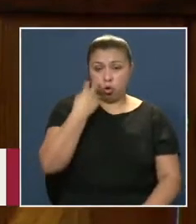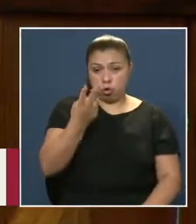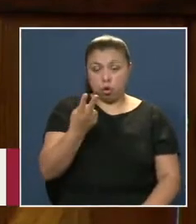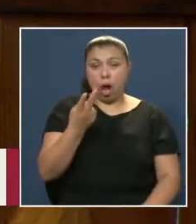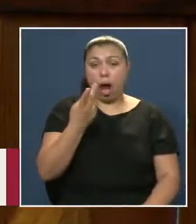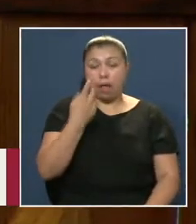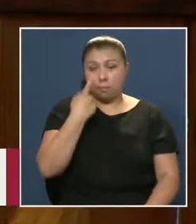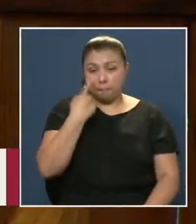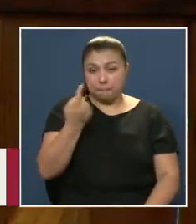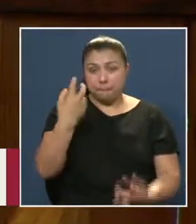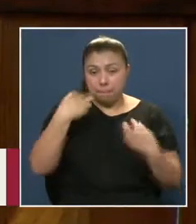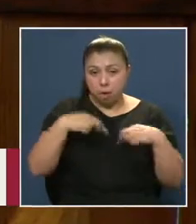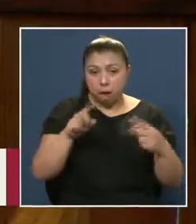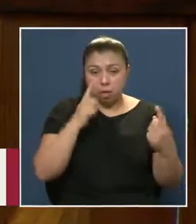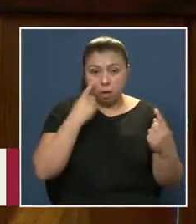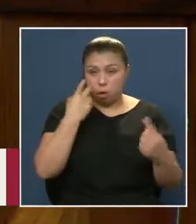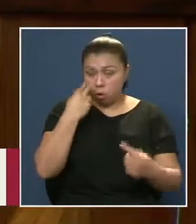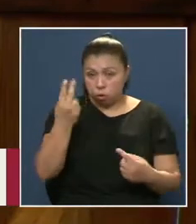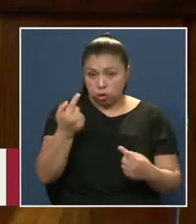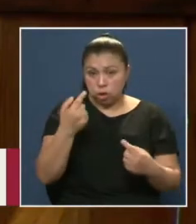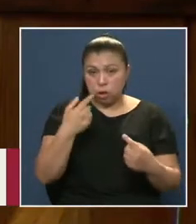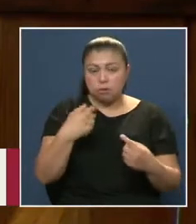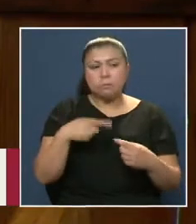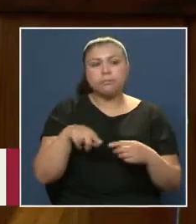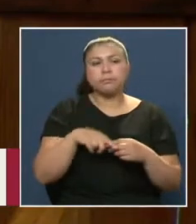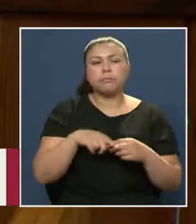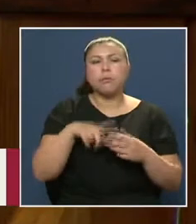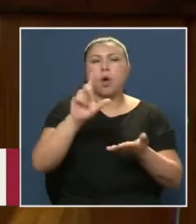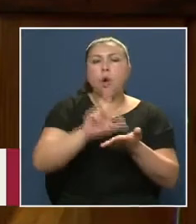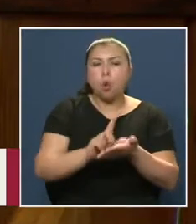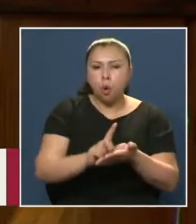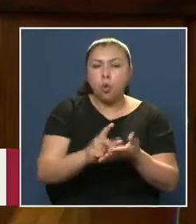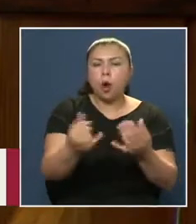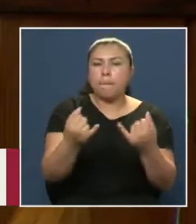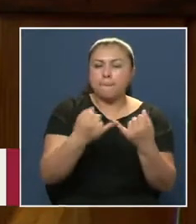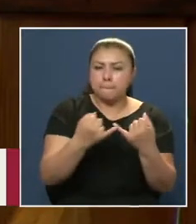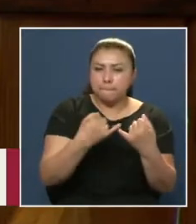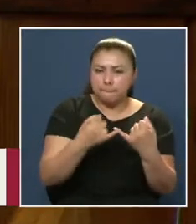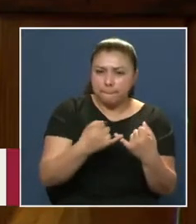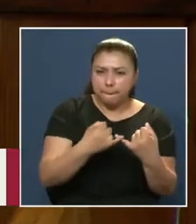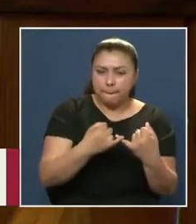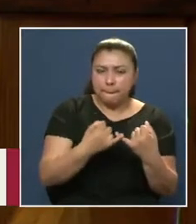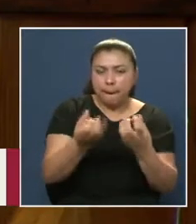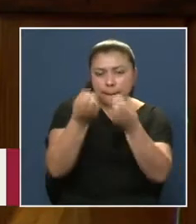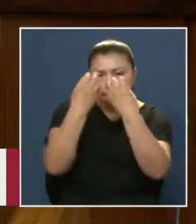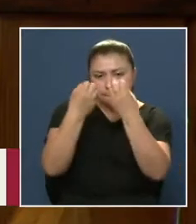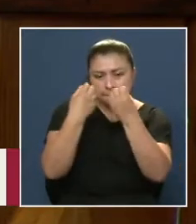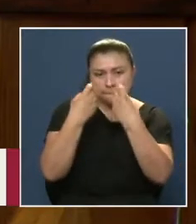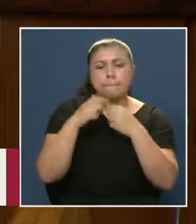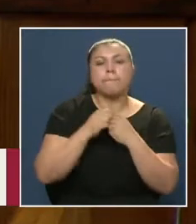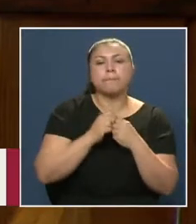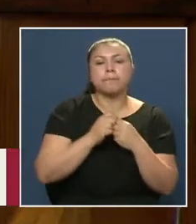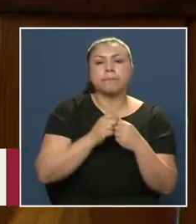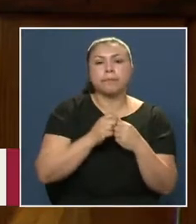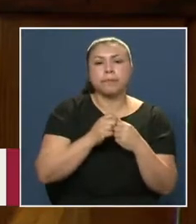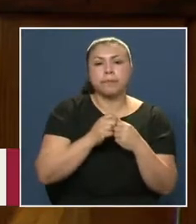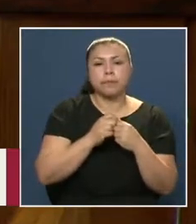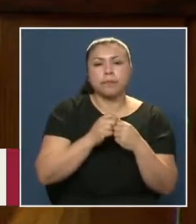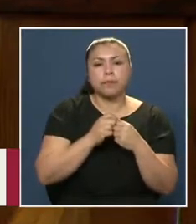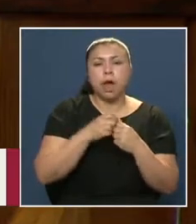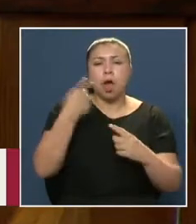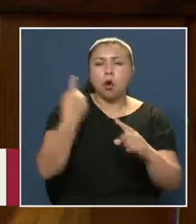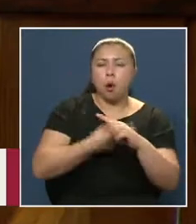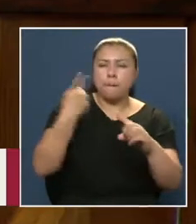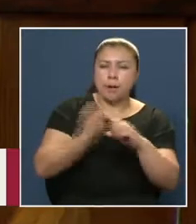transformaba En un café literario Un lugar Un Para hacer amistad Y aprender En largas